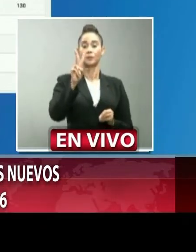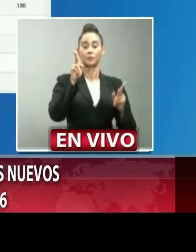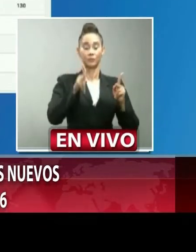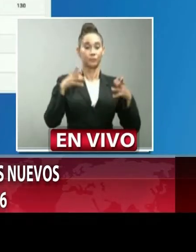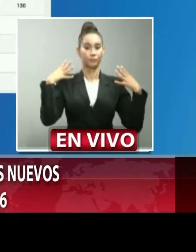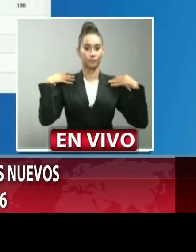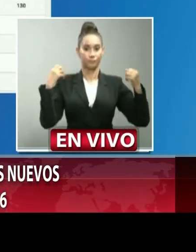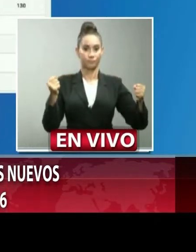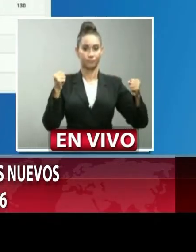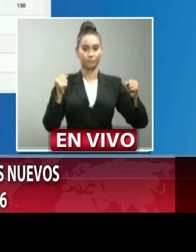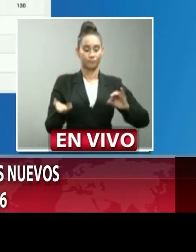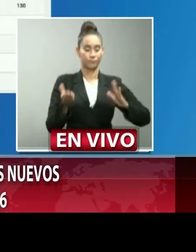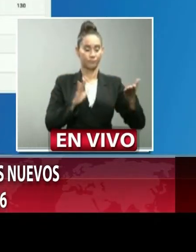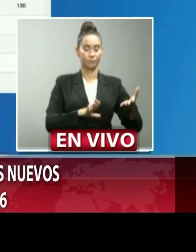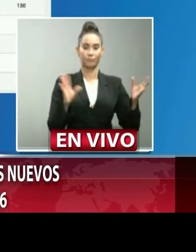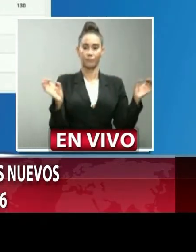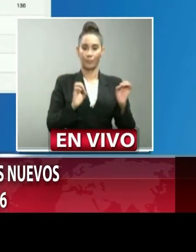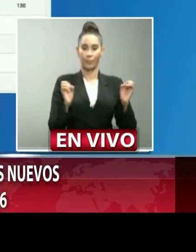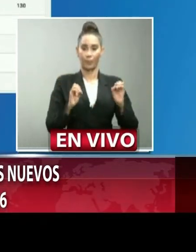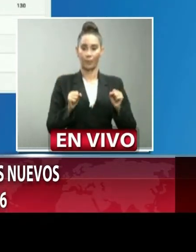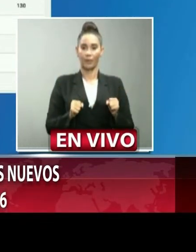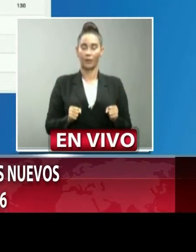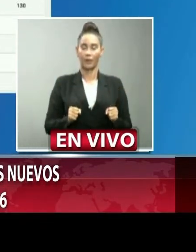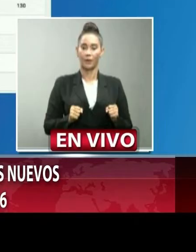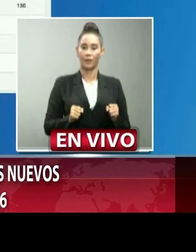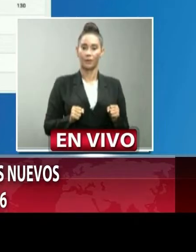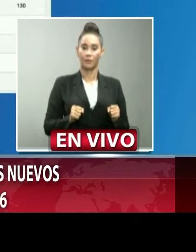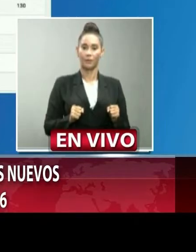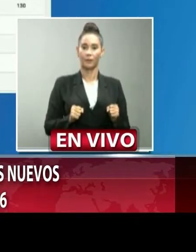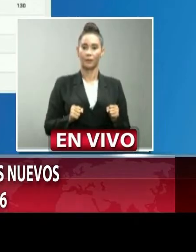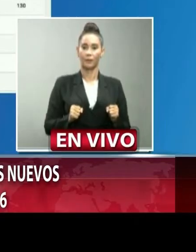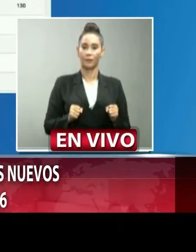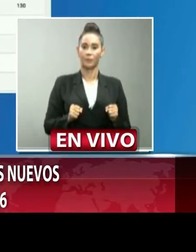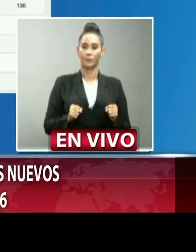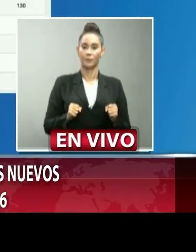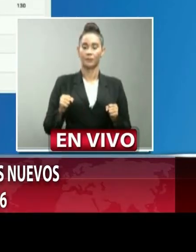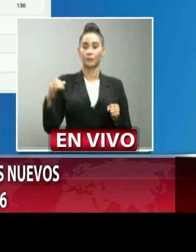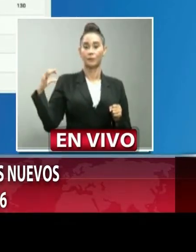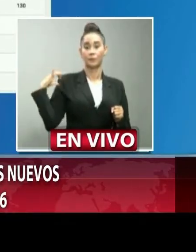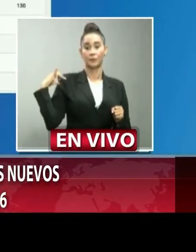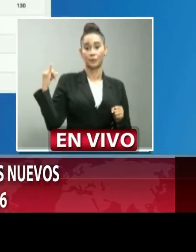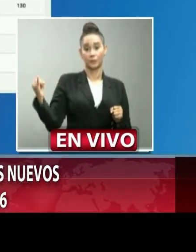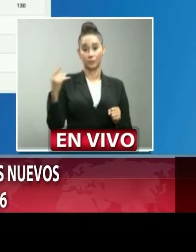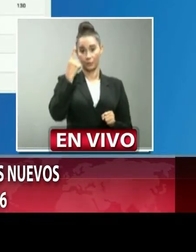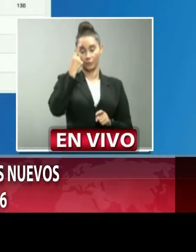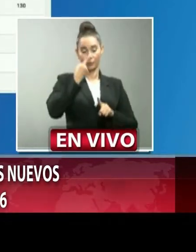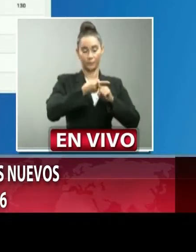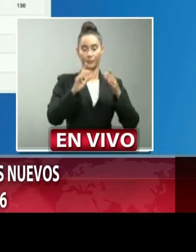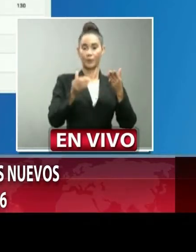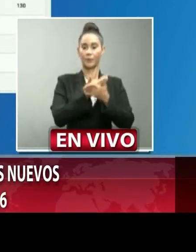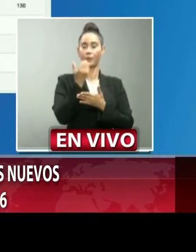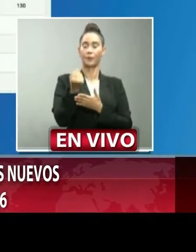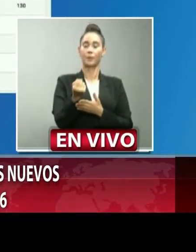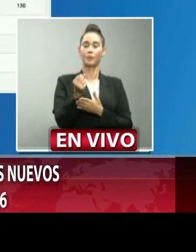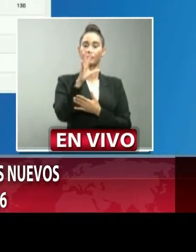recuperados 0 fallecimiento Sánchez Ramírez 1 caso nuevo